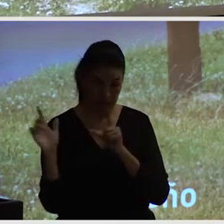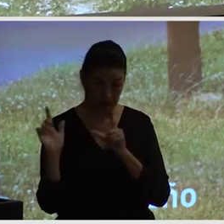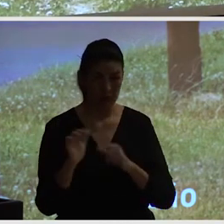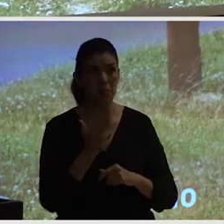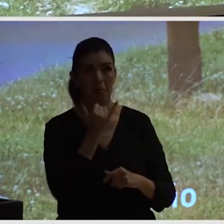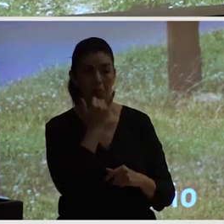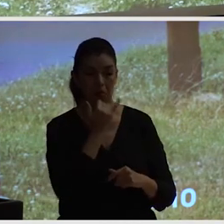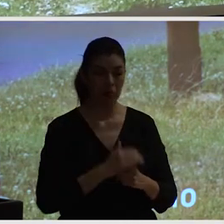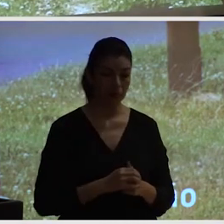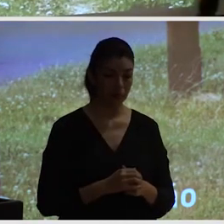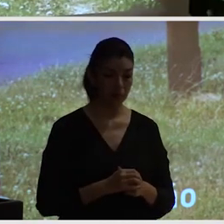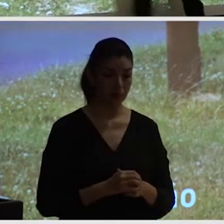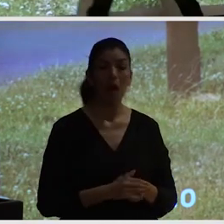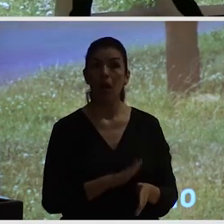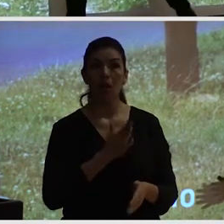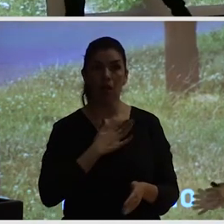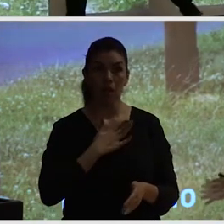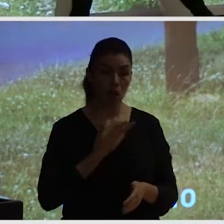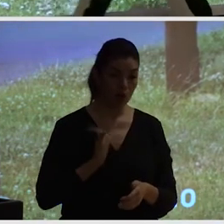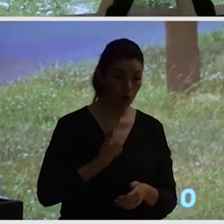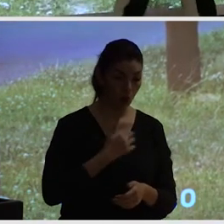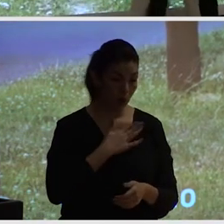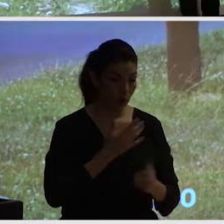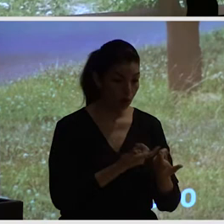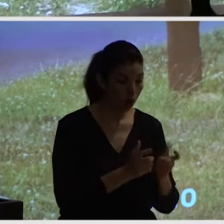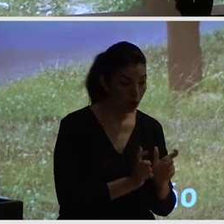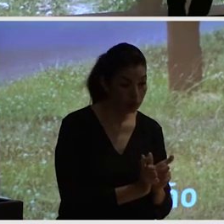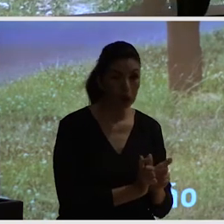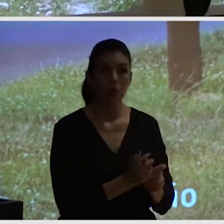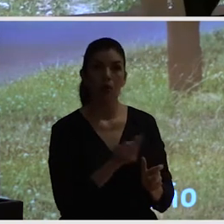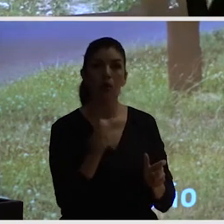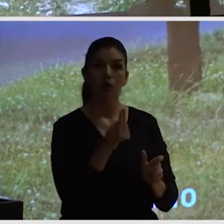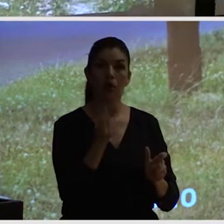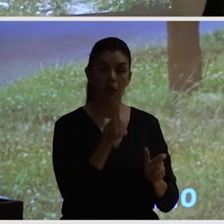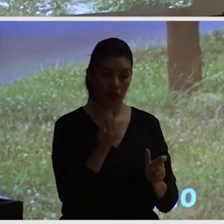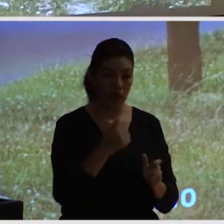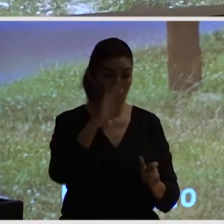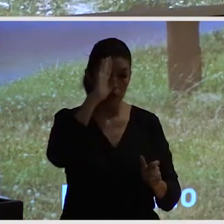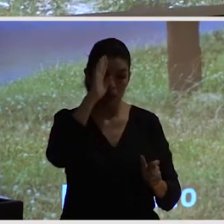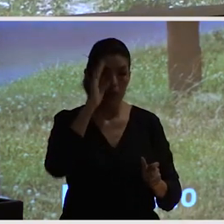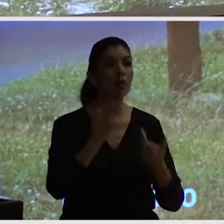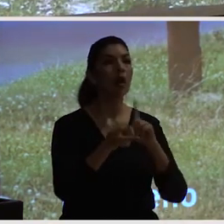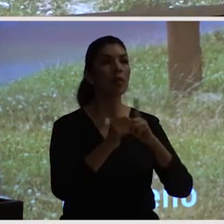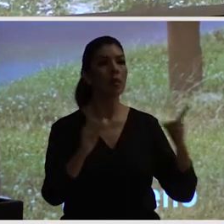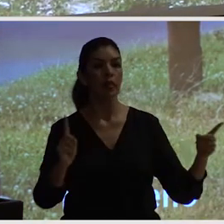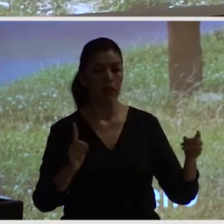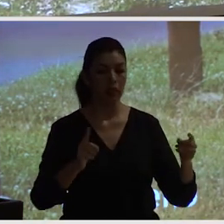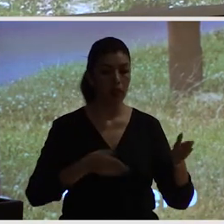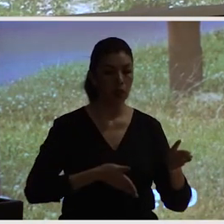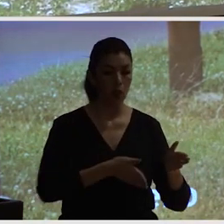interesados en la distancia entre el diseño y el uso. Lo medimos y a partir de ahí entendemos qué